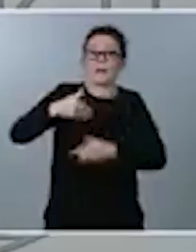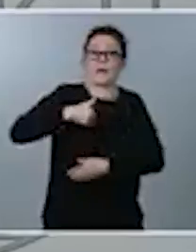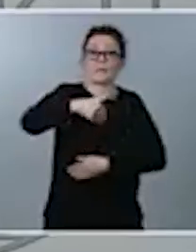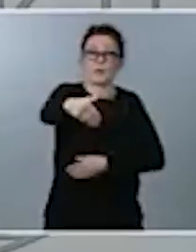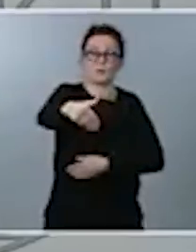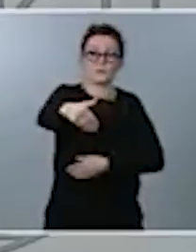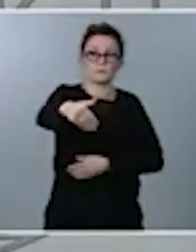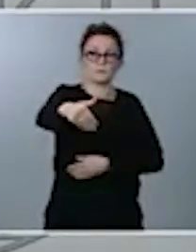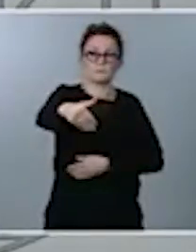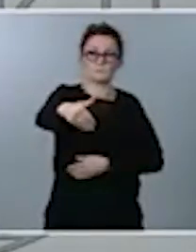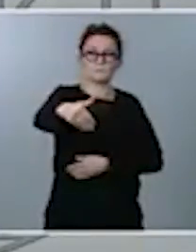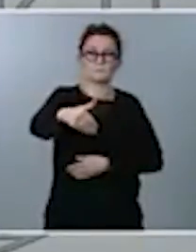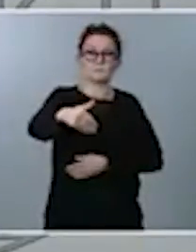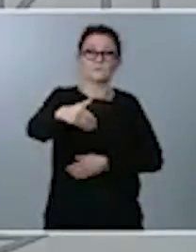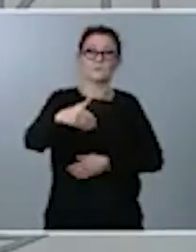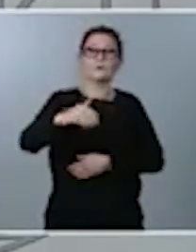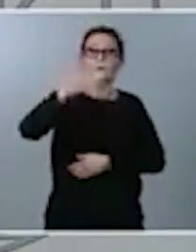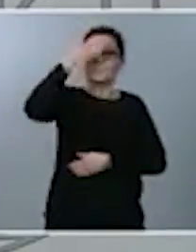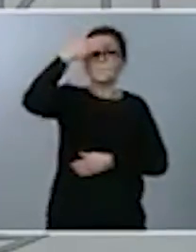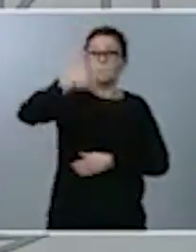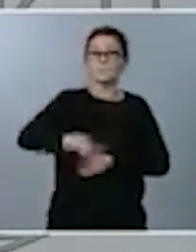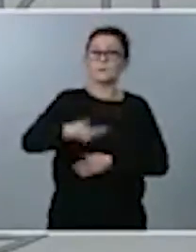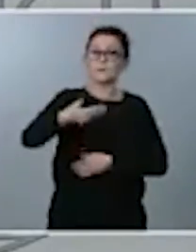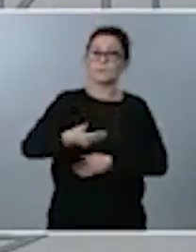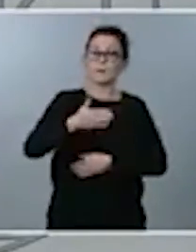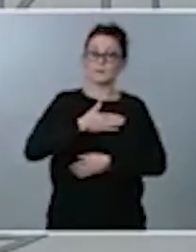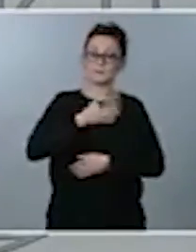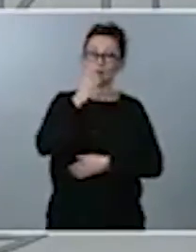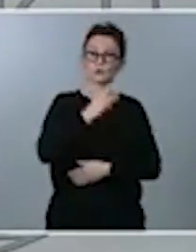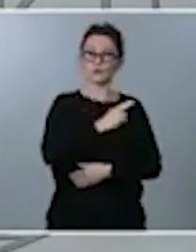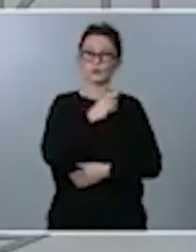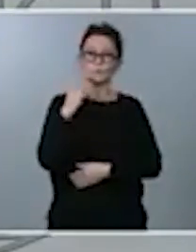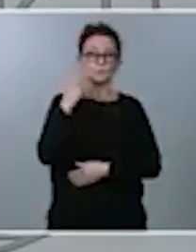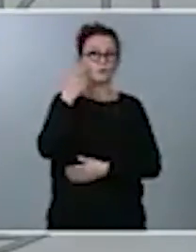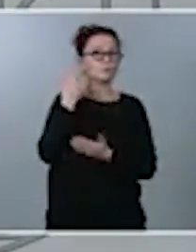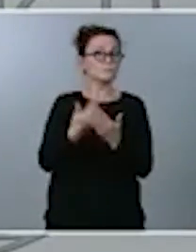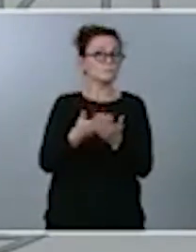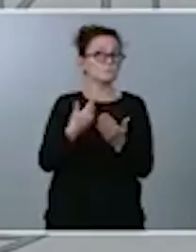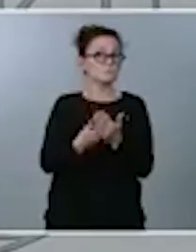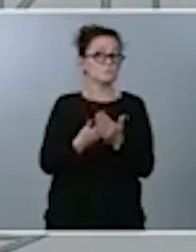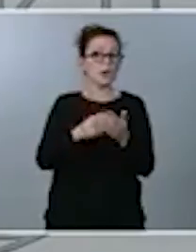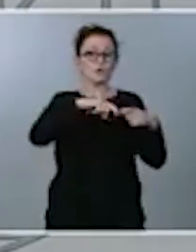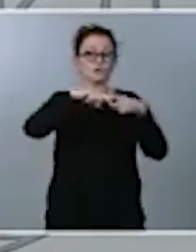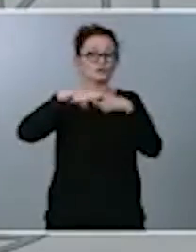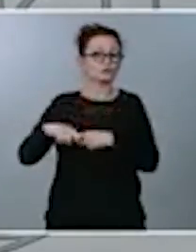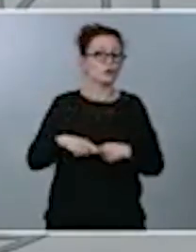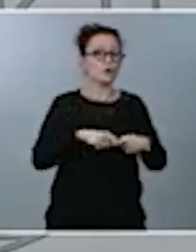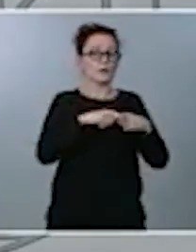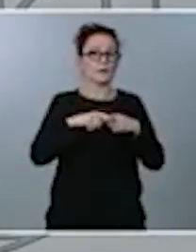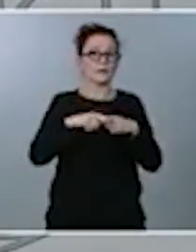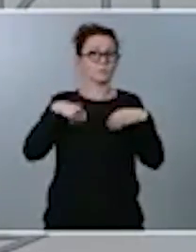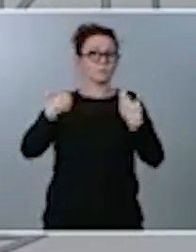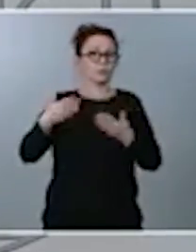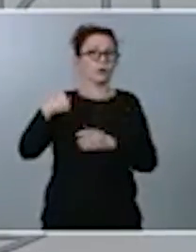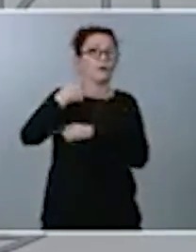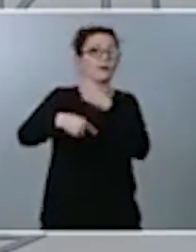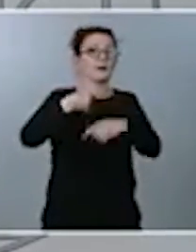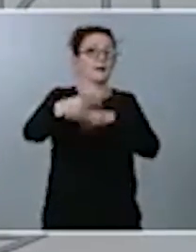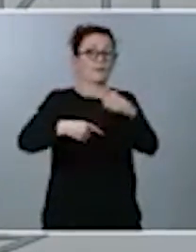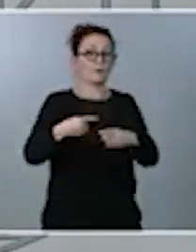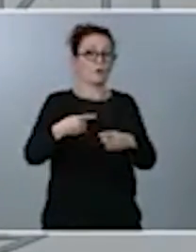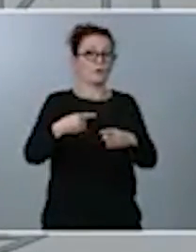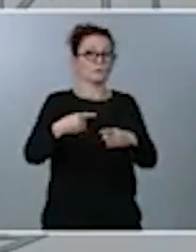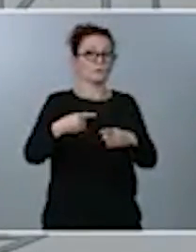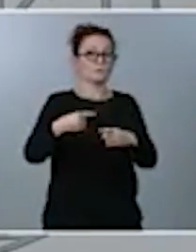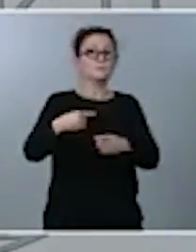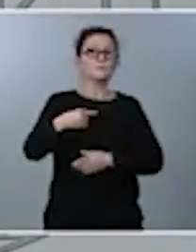el principal compromiso, la principal muestra de esta solidaridad es, justamente, que seamos capaces de impulsar